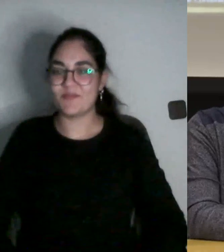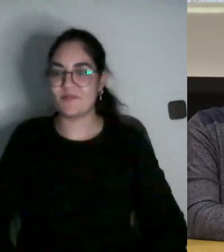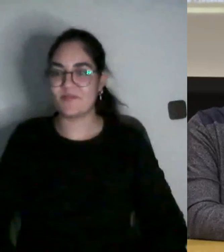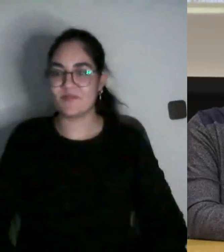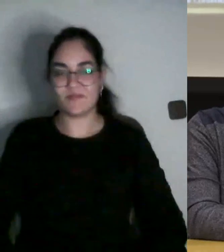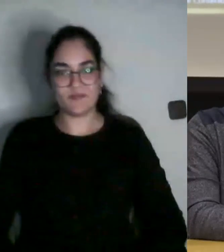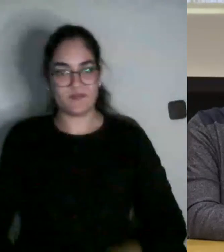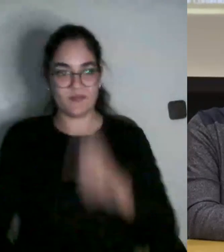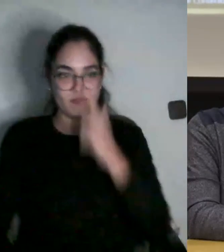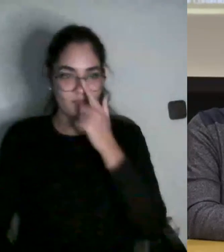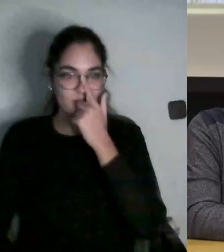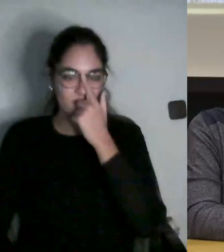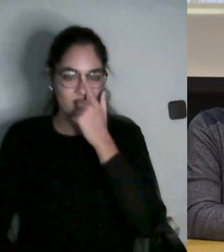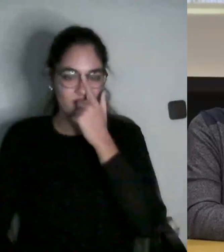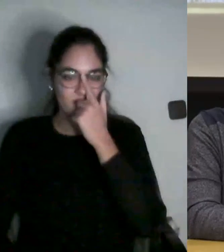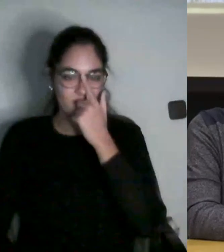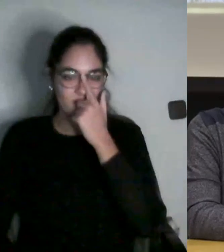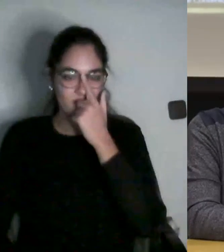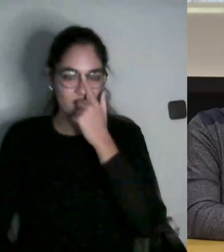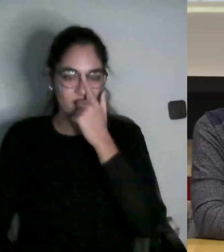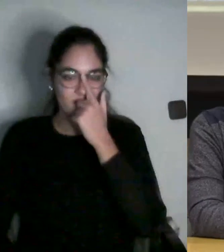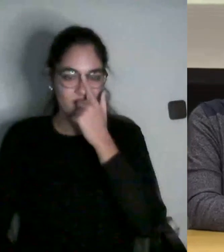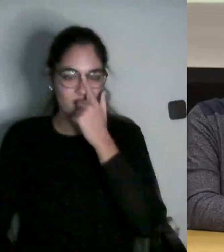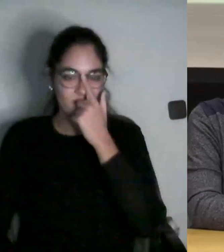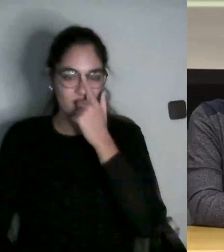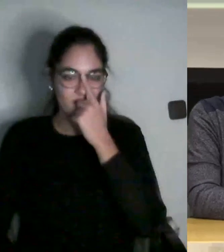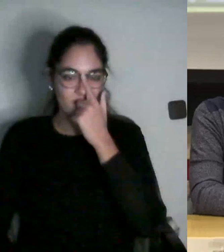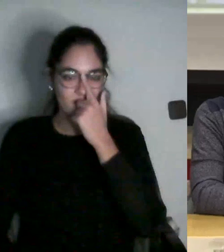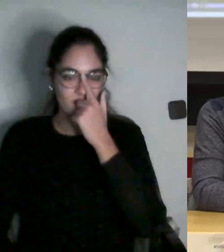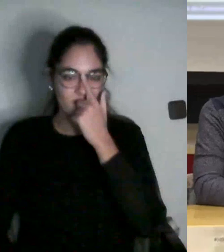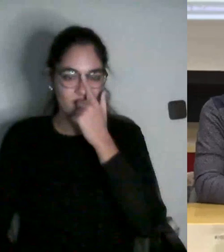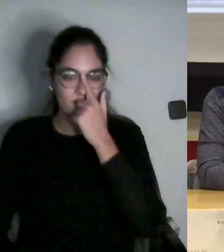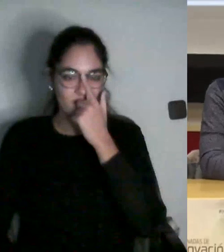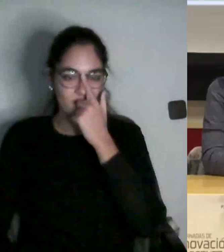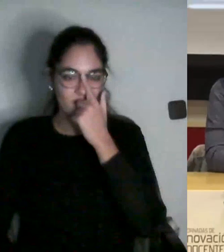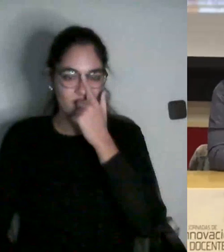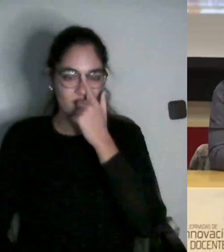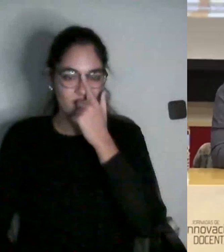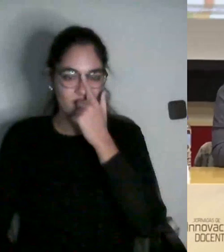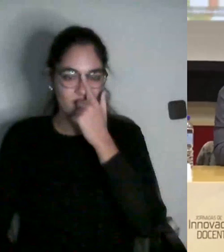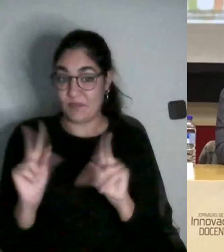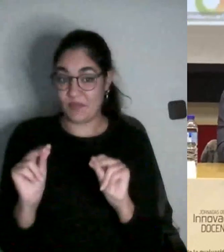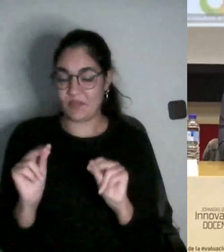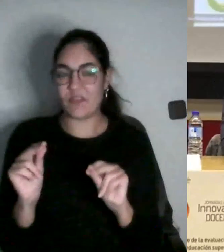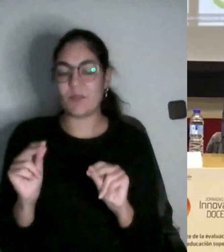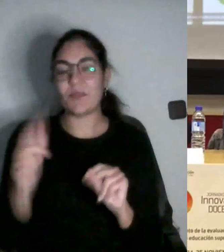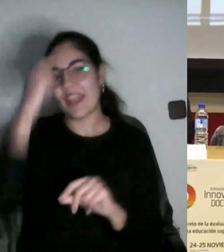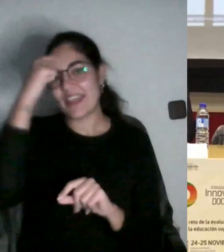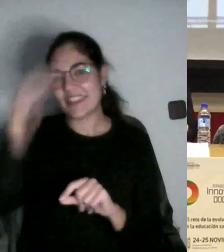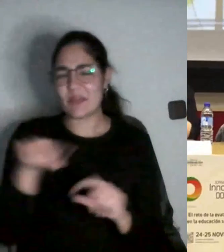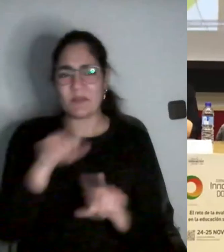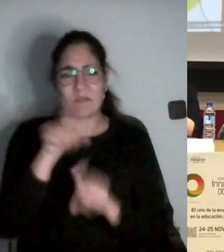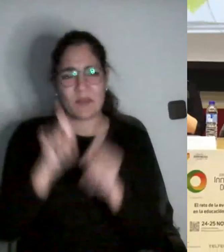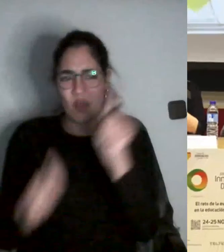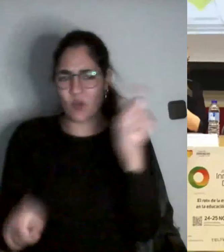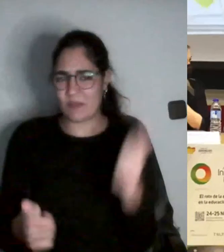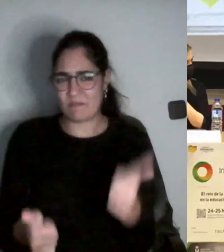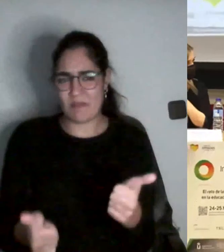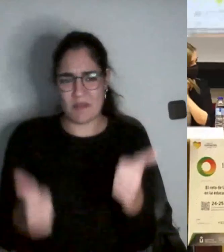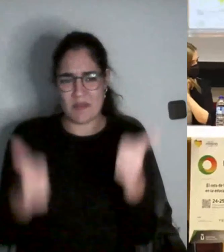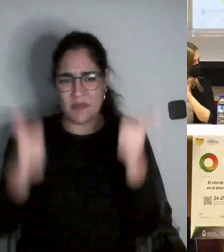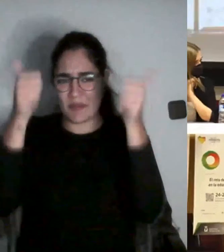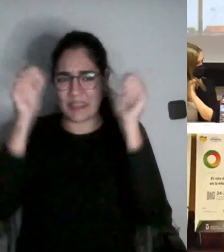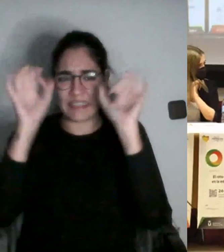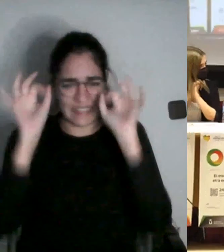Bueno pues muchas gracias estamos ya al límite del tiempo así que aunque sé que habría muchas más preguntas sobre todo